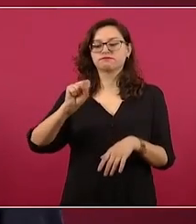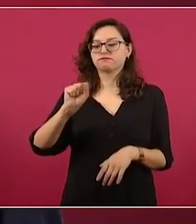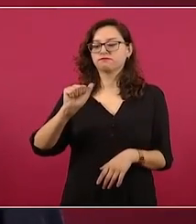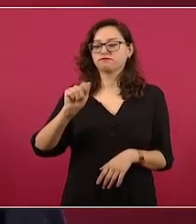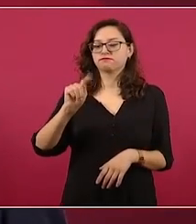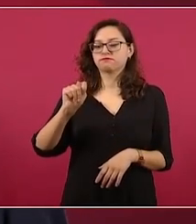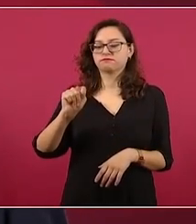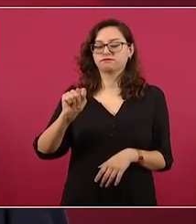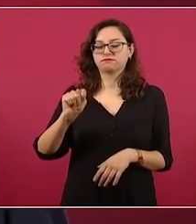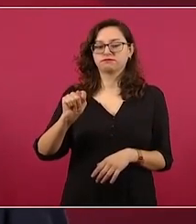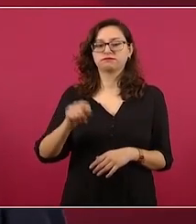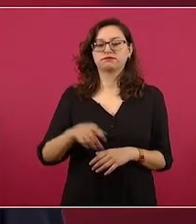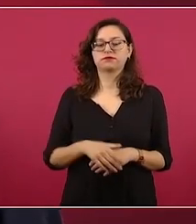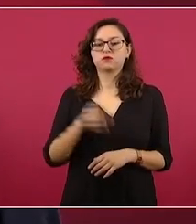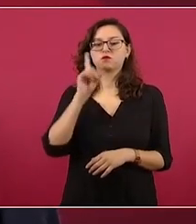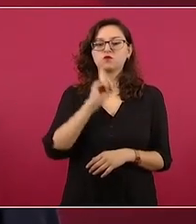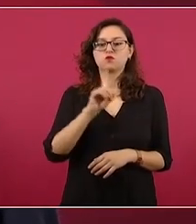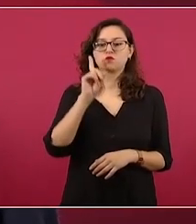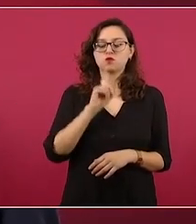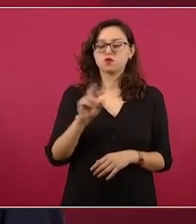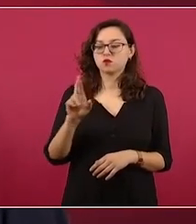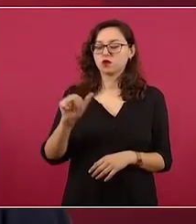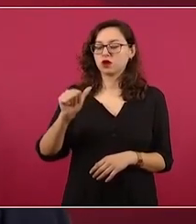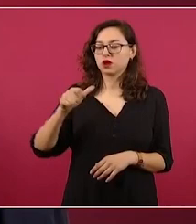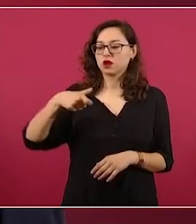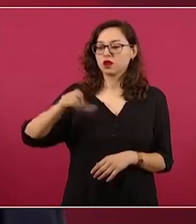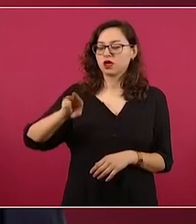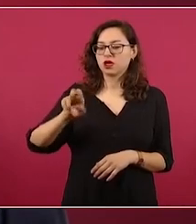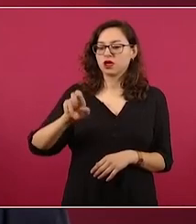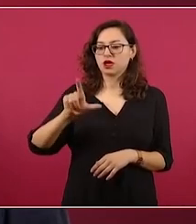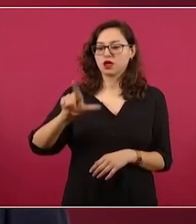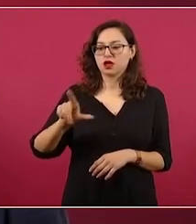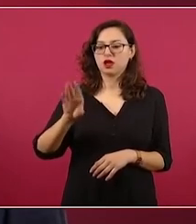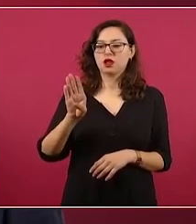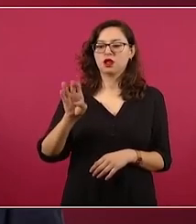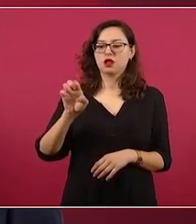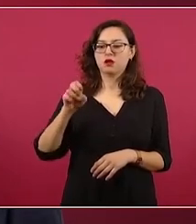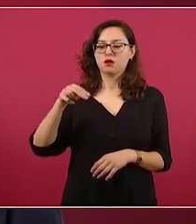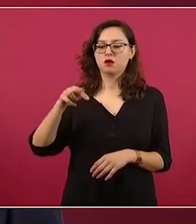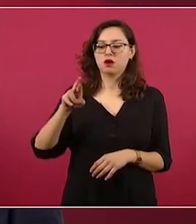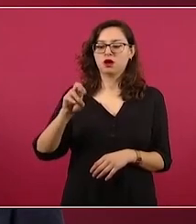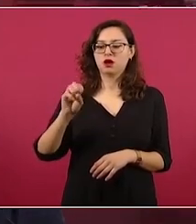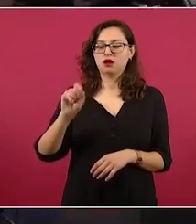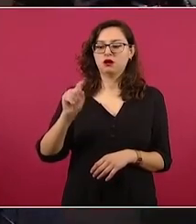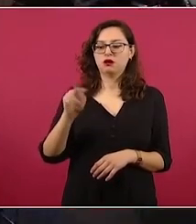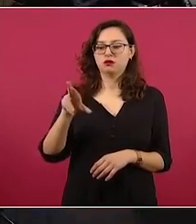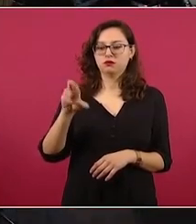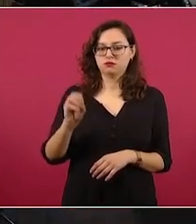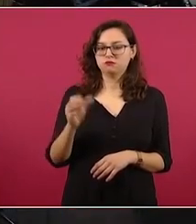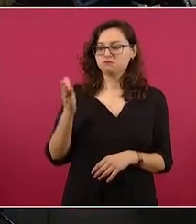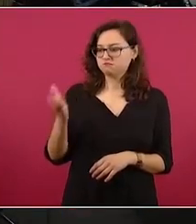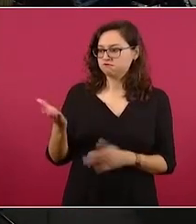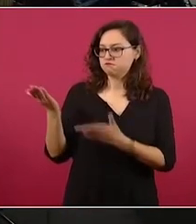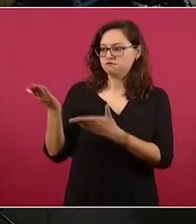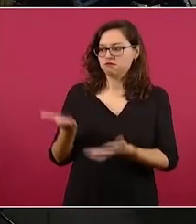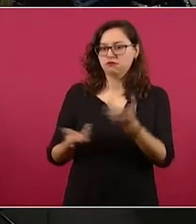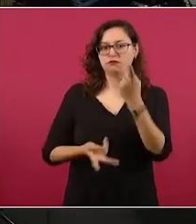pero aquel buen rostro que está aquí con nosotros y va a hacer una exposición.